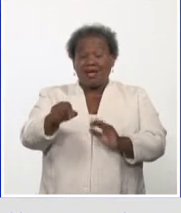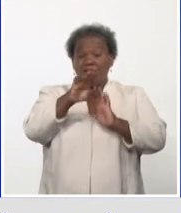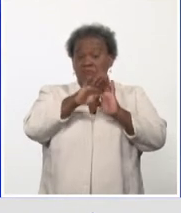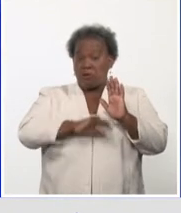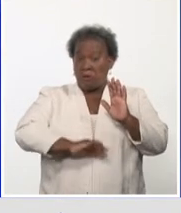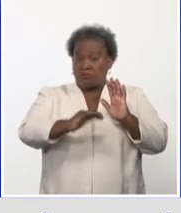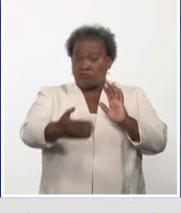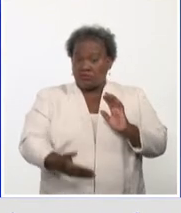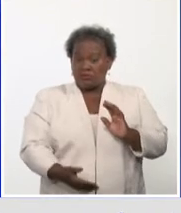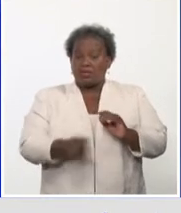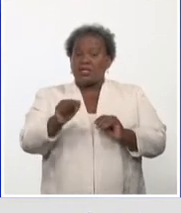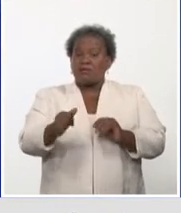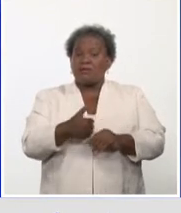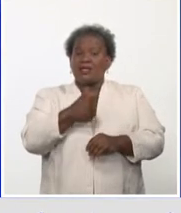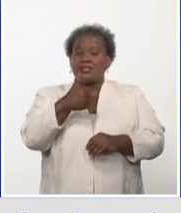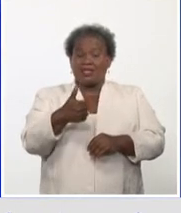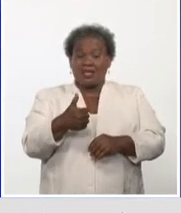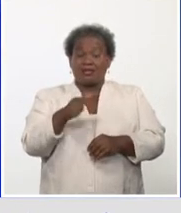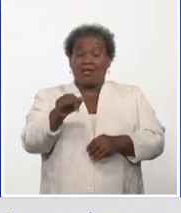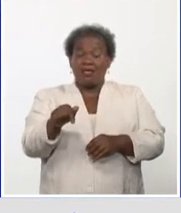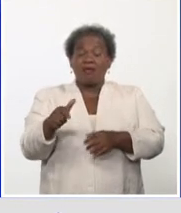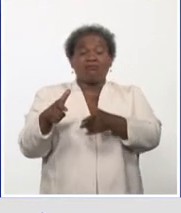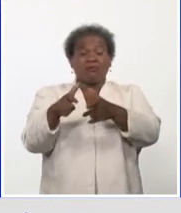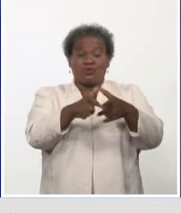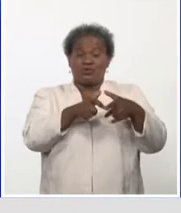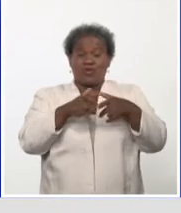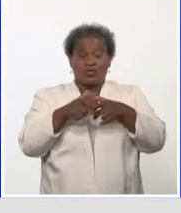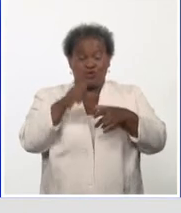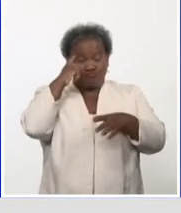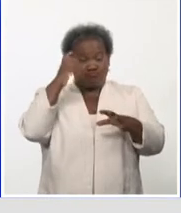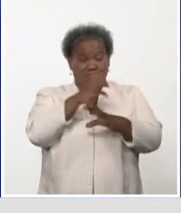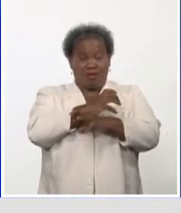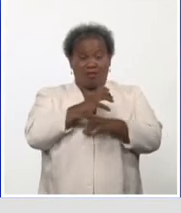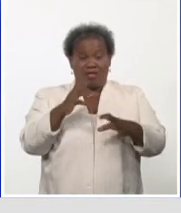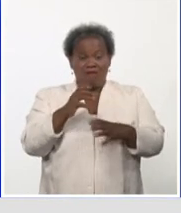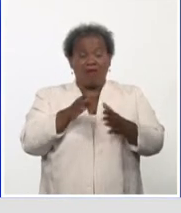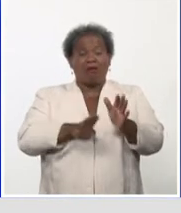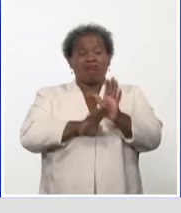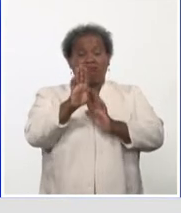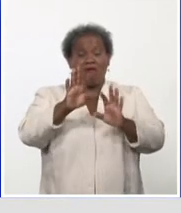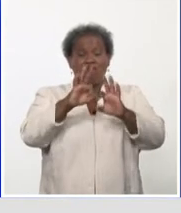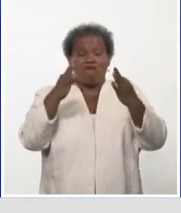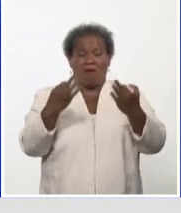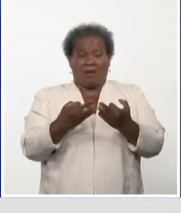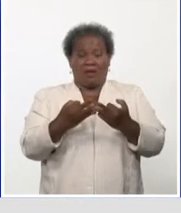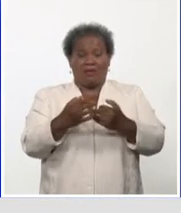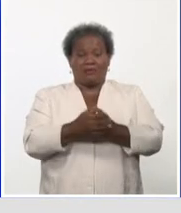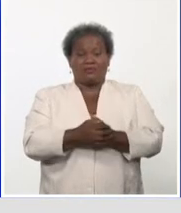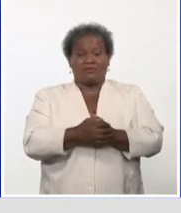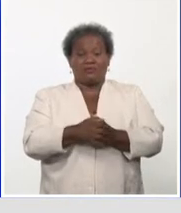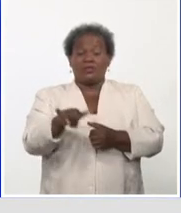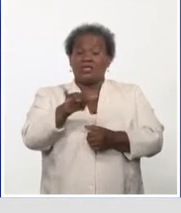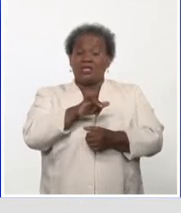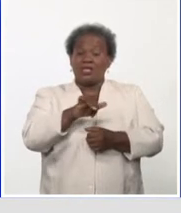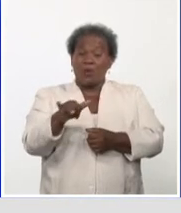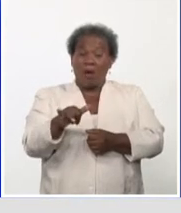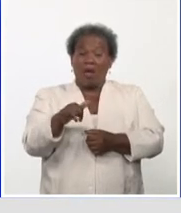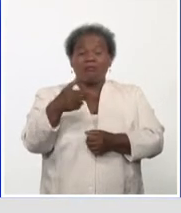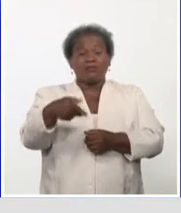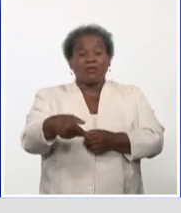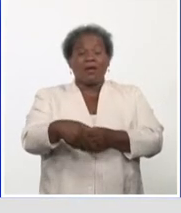SOCUDEF, la Sociedad Científica Cubana para el Desarrollo de la Familia. También presento, y nos da mucho placer, ser